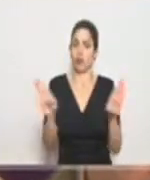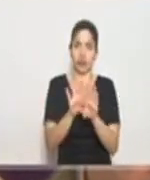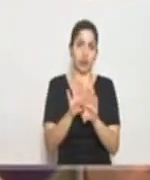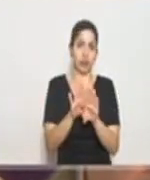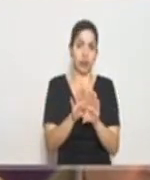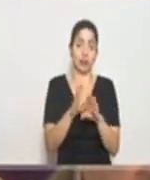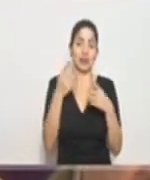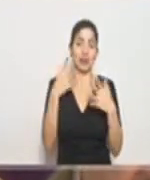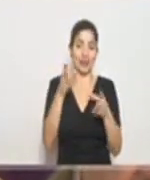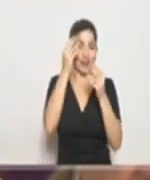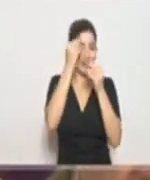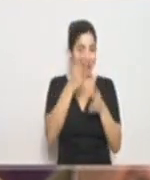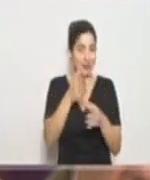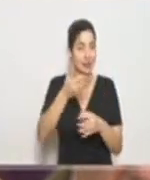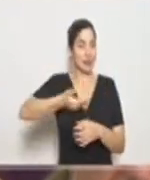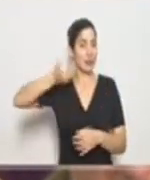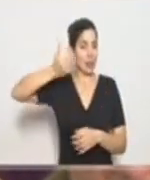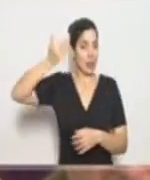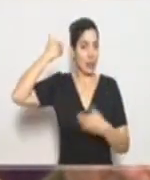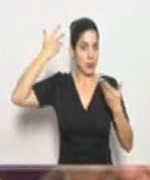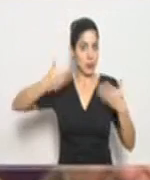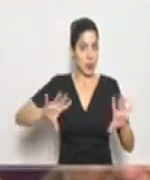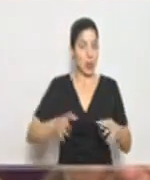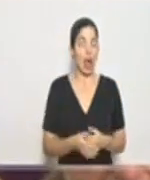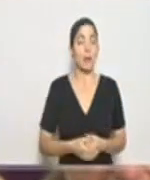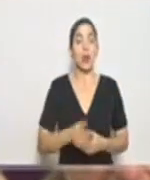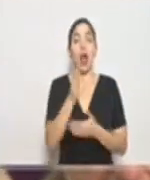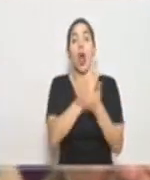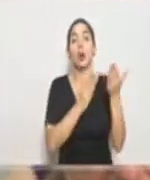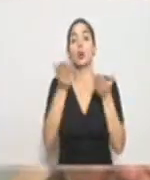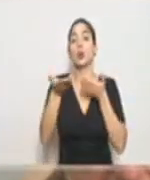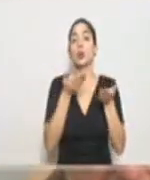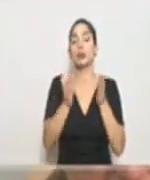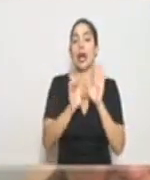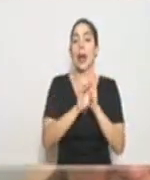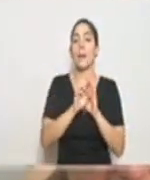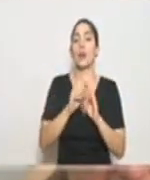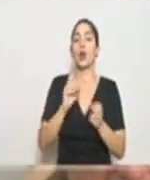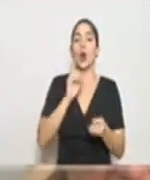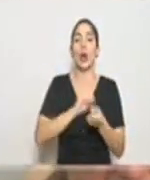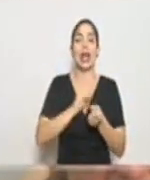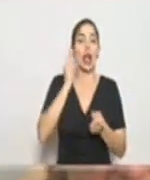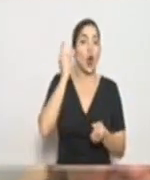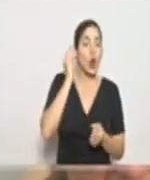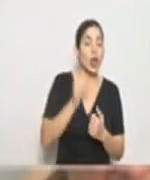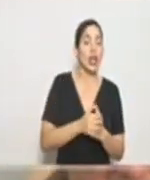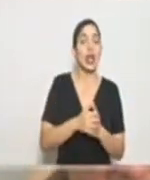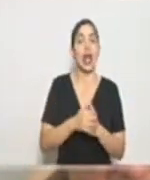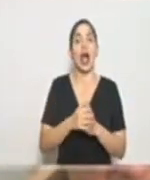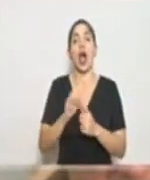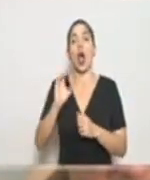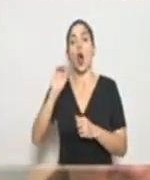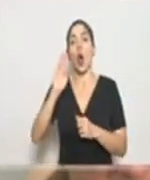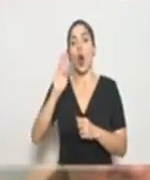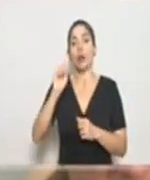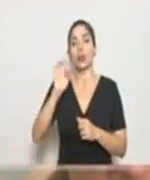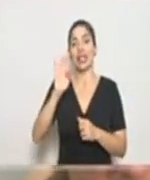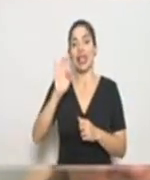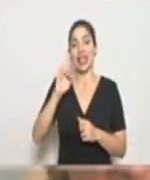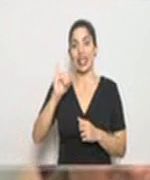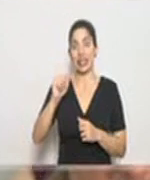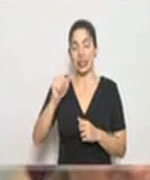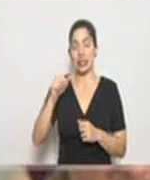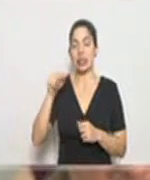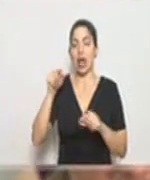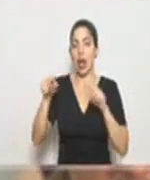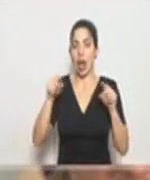como hemos informado en otras ocasiones ciertos servicios como ginecología obstetricia las hemos asumido en la red